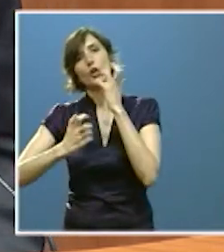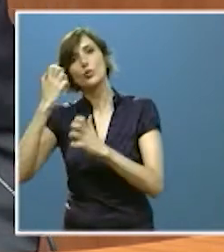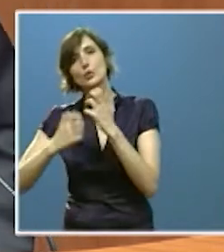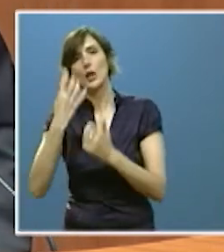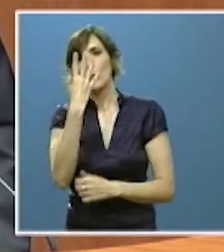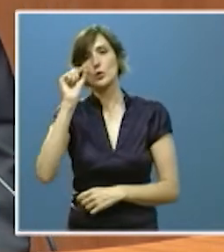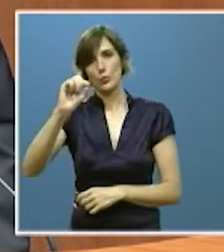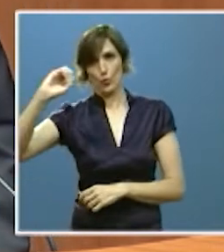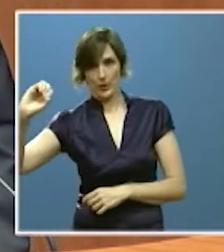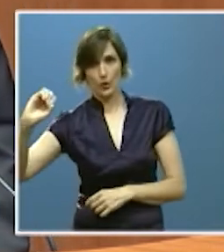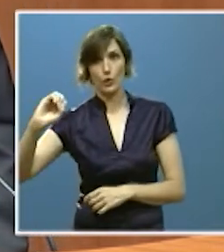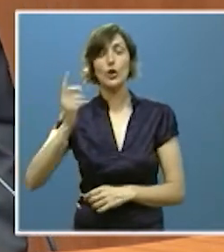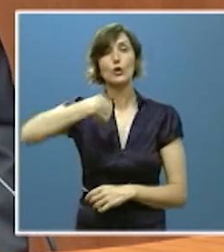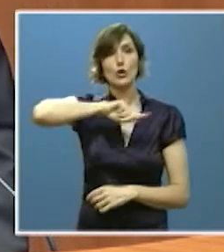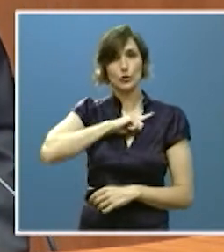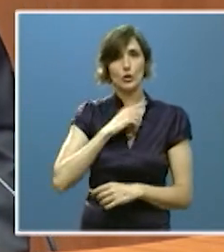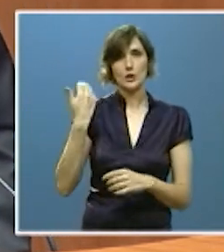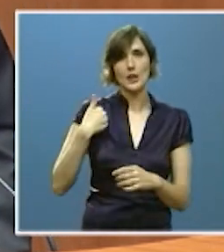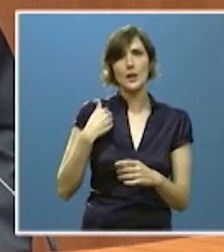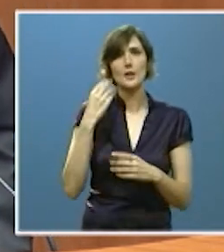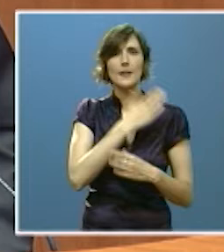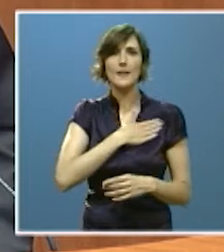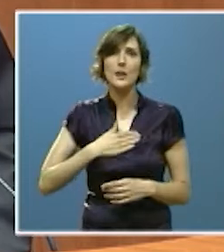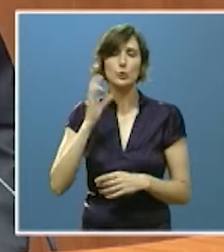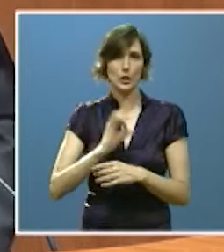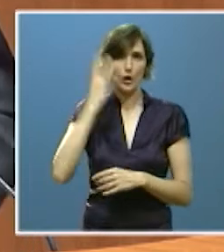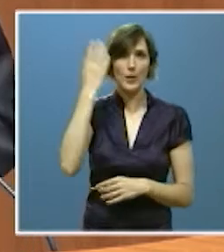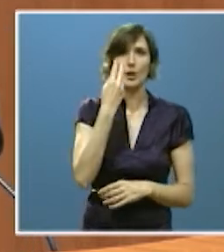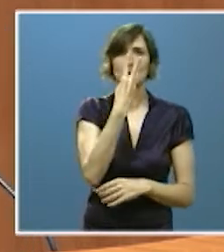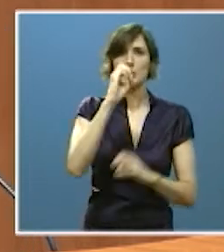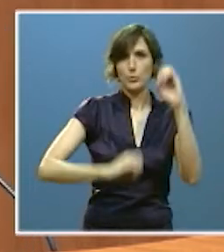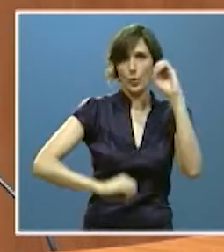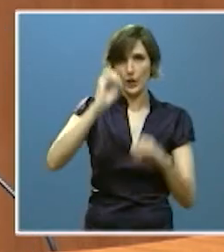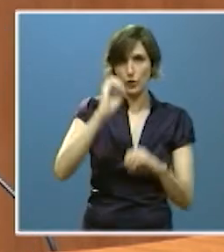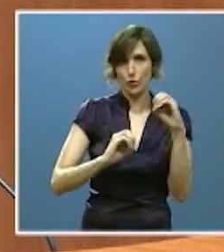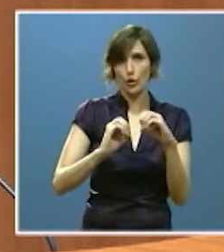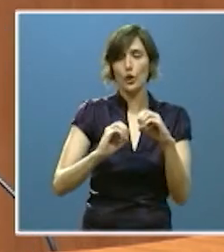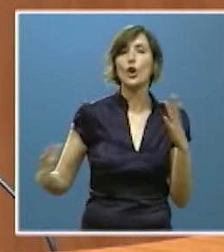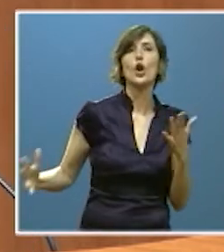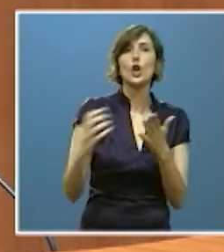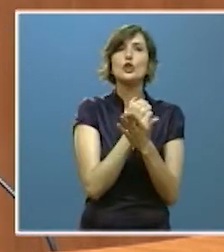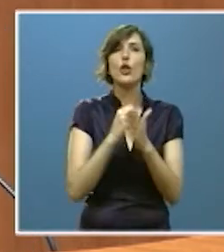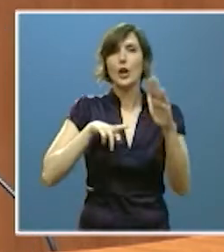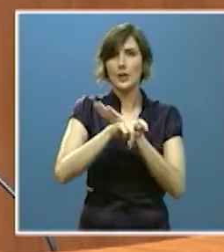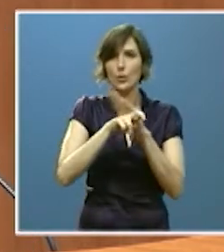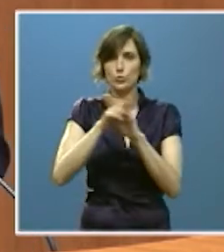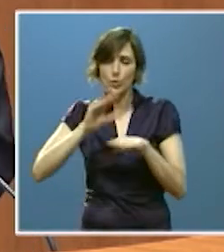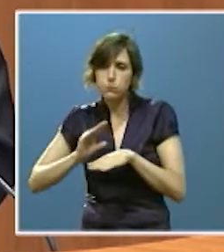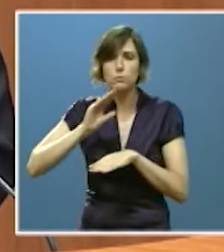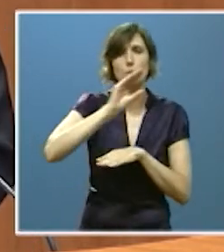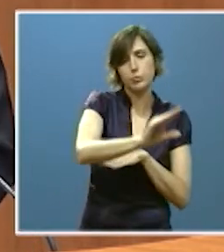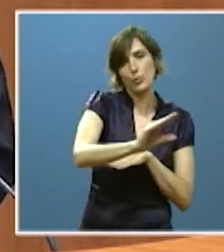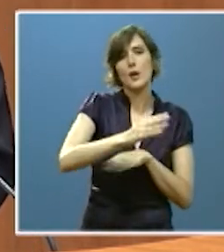acercamos al cumplimiento del compromiso de dedicar a innovación el 3% de todos los recursos presupuestarios